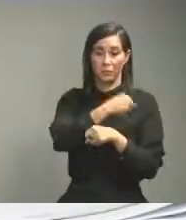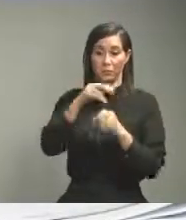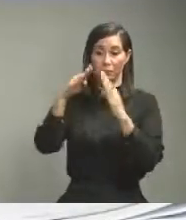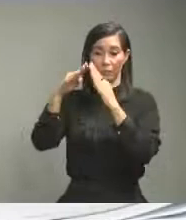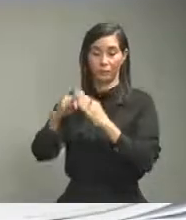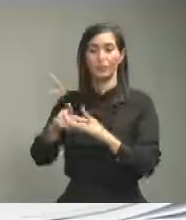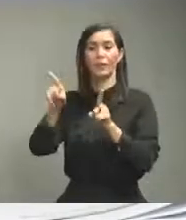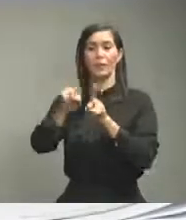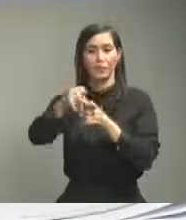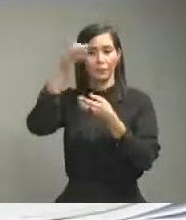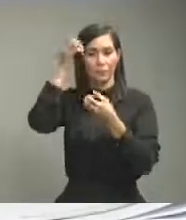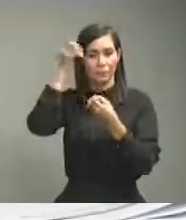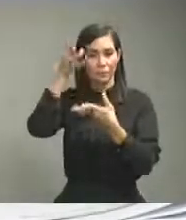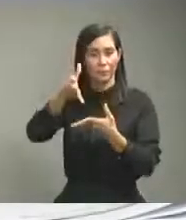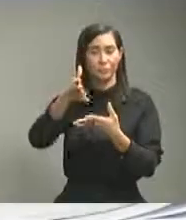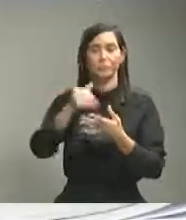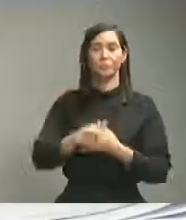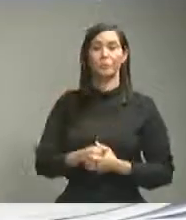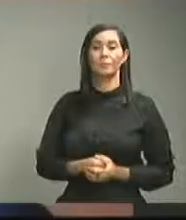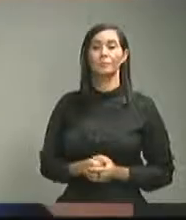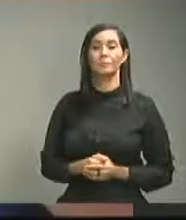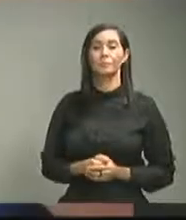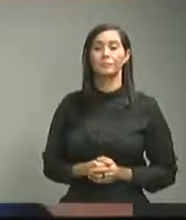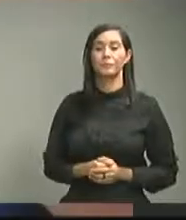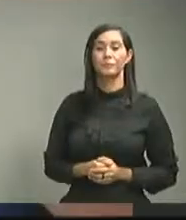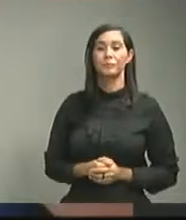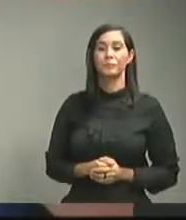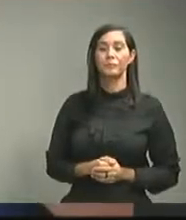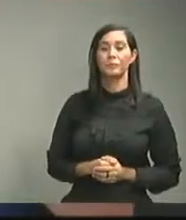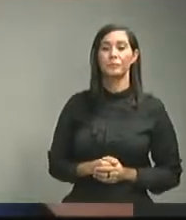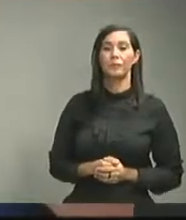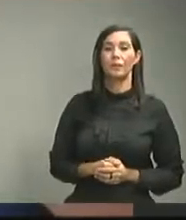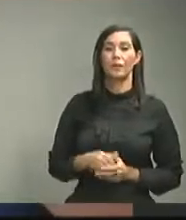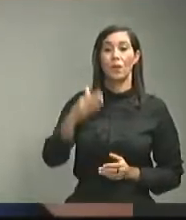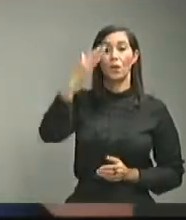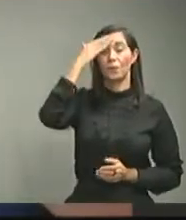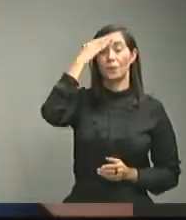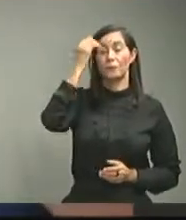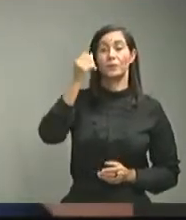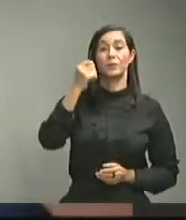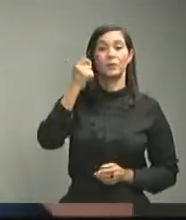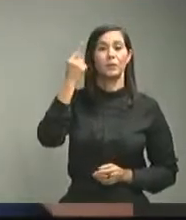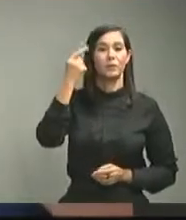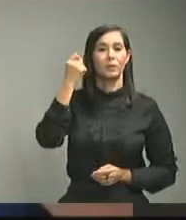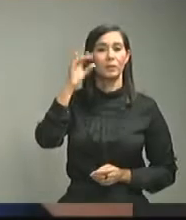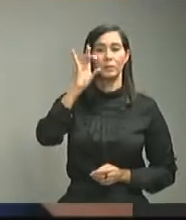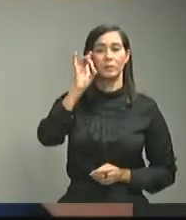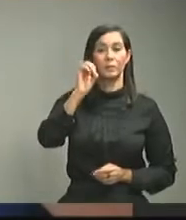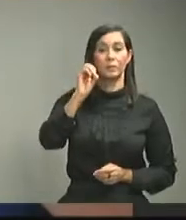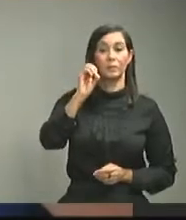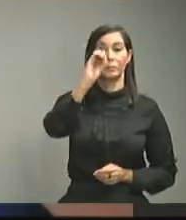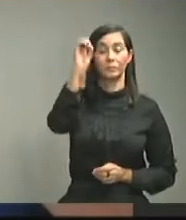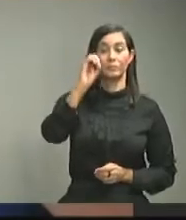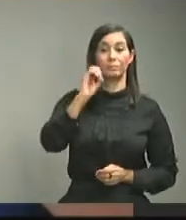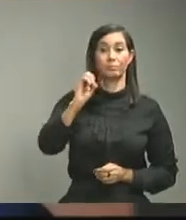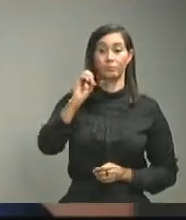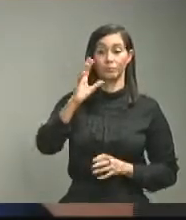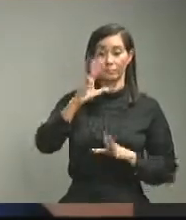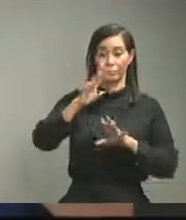esto en el entendido de que el 80% a nivel mundial de los casos